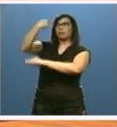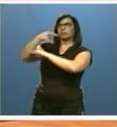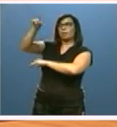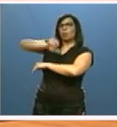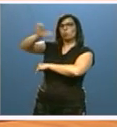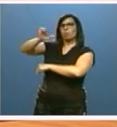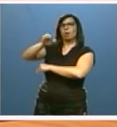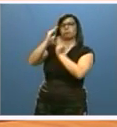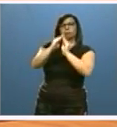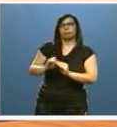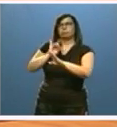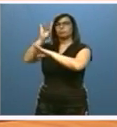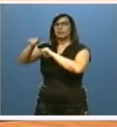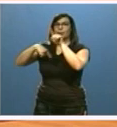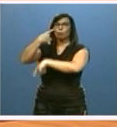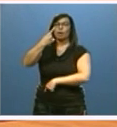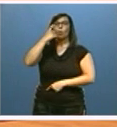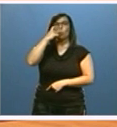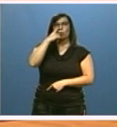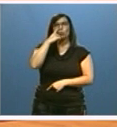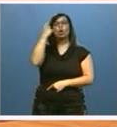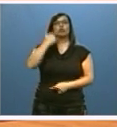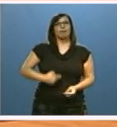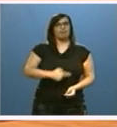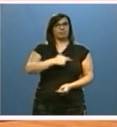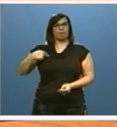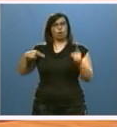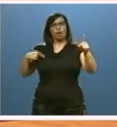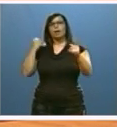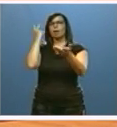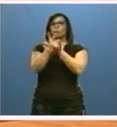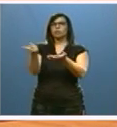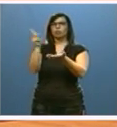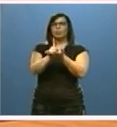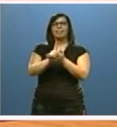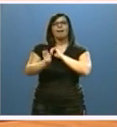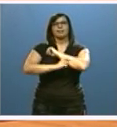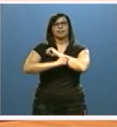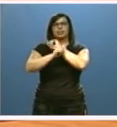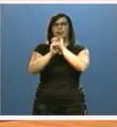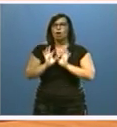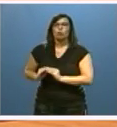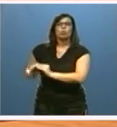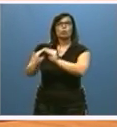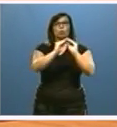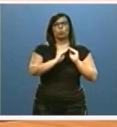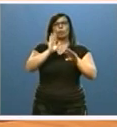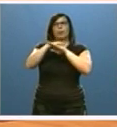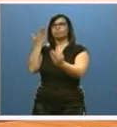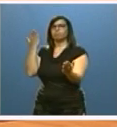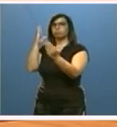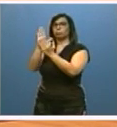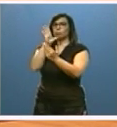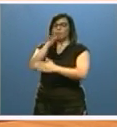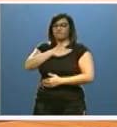Y en junio otro en Santiago de Compostela, donde se volvió a apostar por una estrategia conjunta y por fijar posición cara a la futura reforma